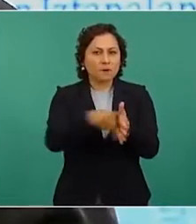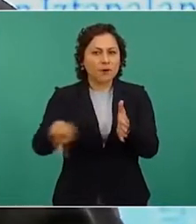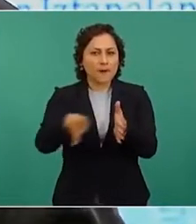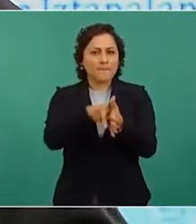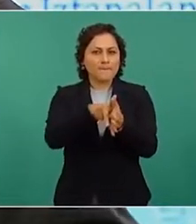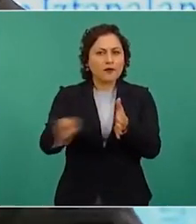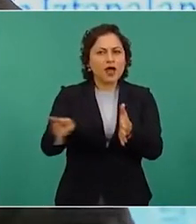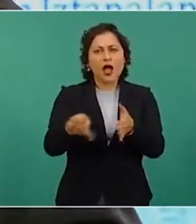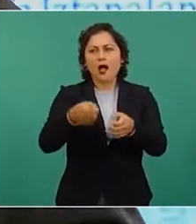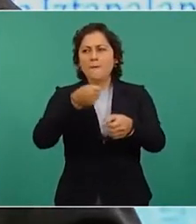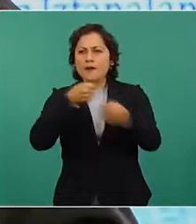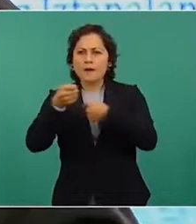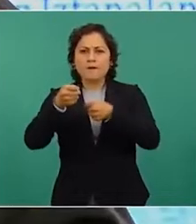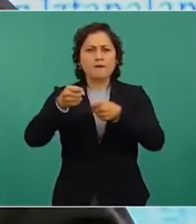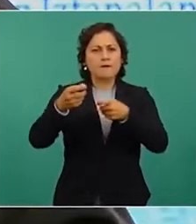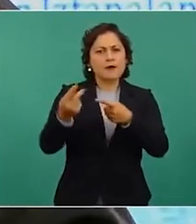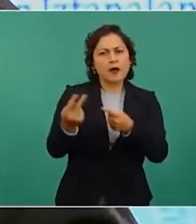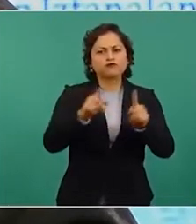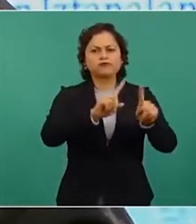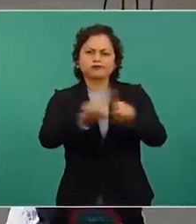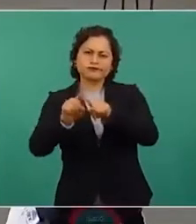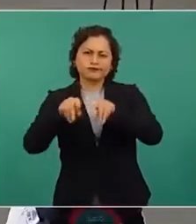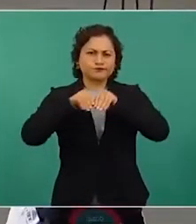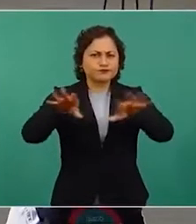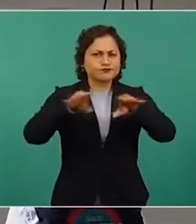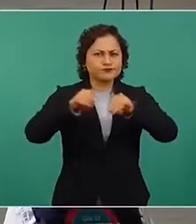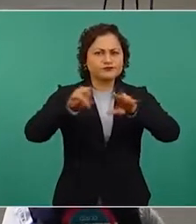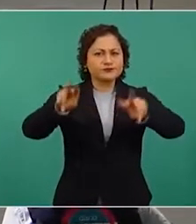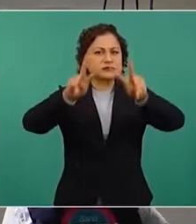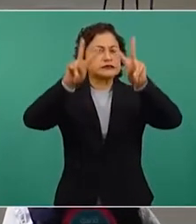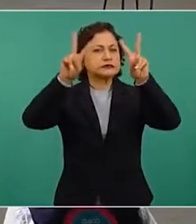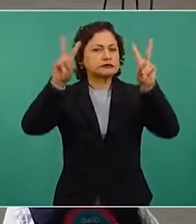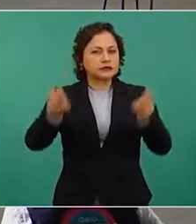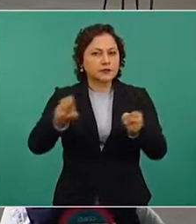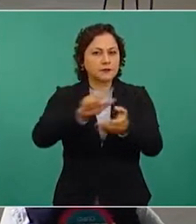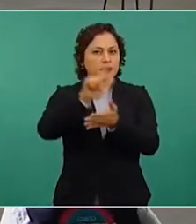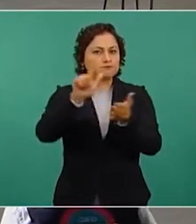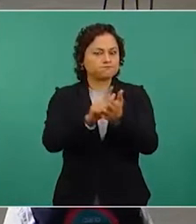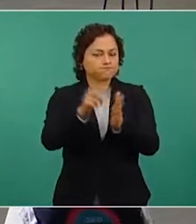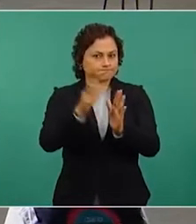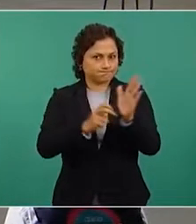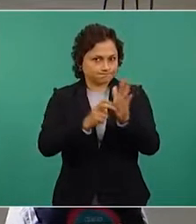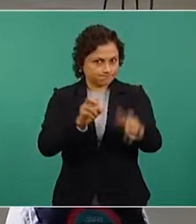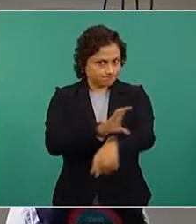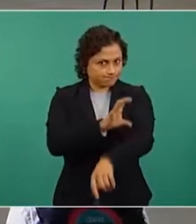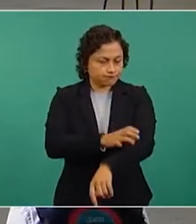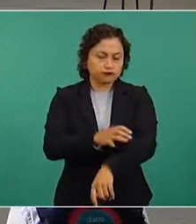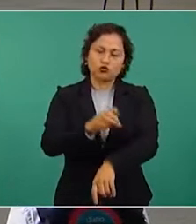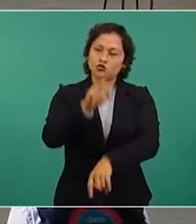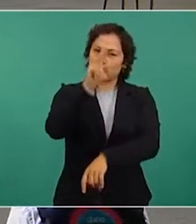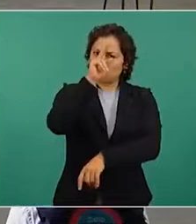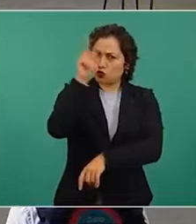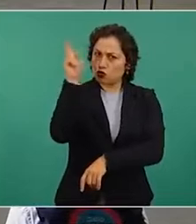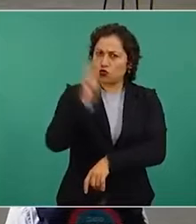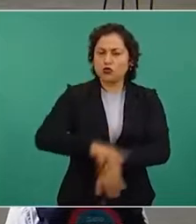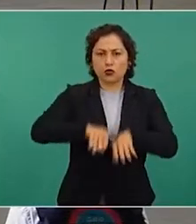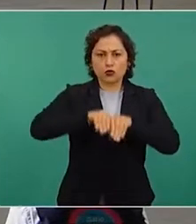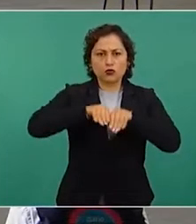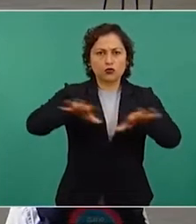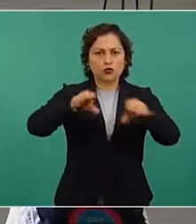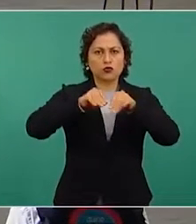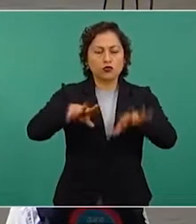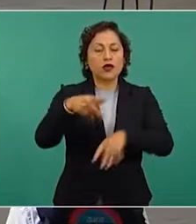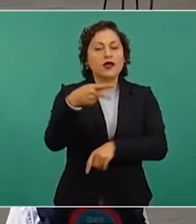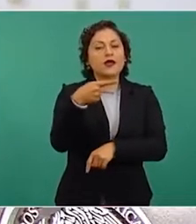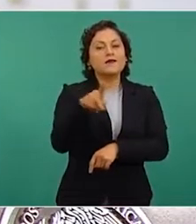difundan noticias falsas sobre la reforma eléctrica, pero tampoco pasa una semana en que no falseen información sobre gas